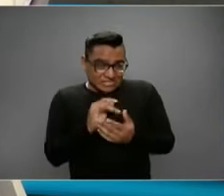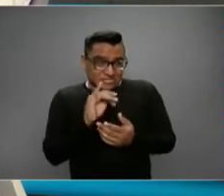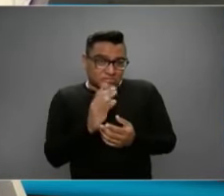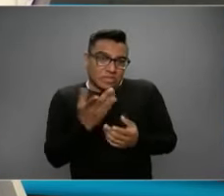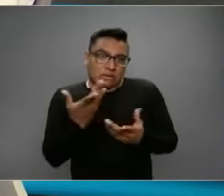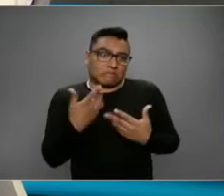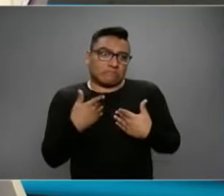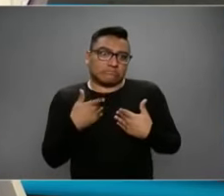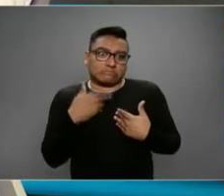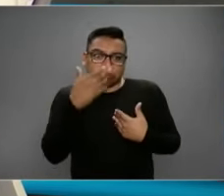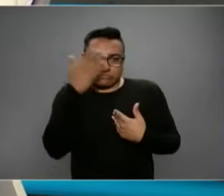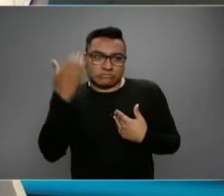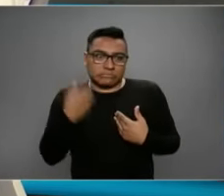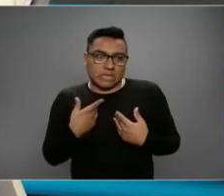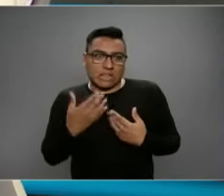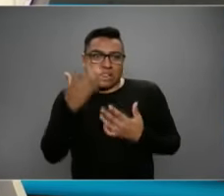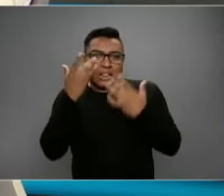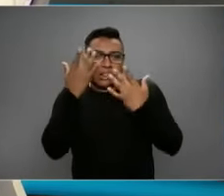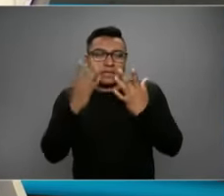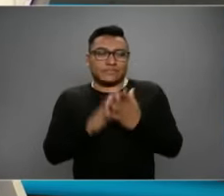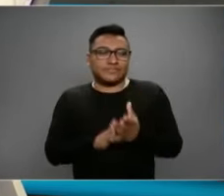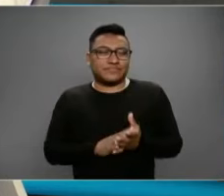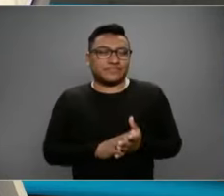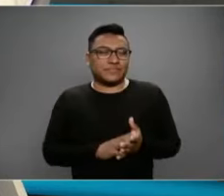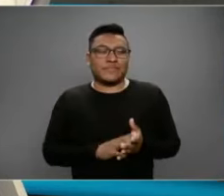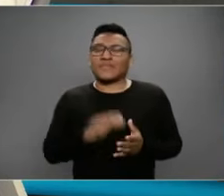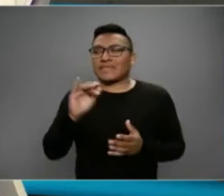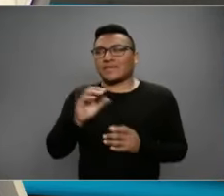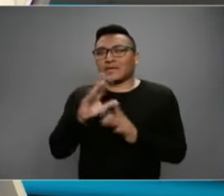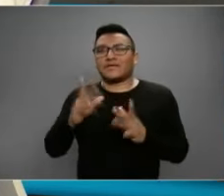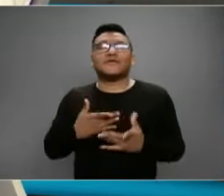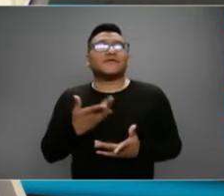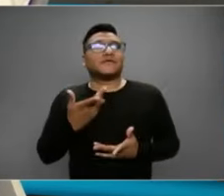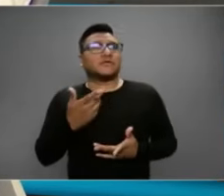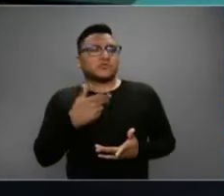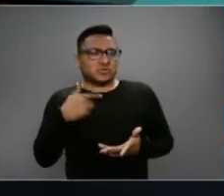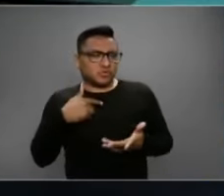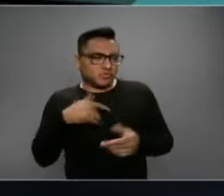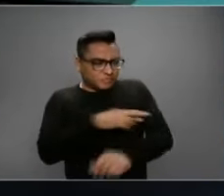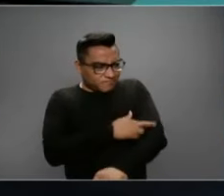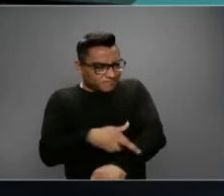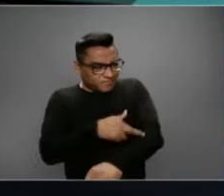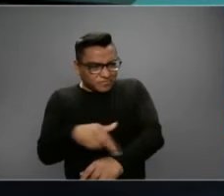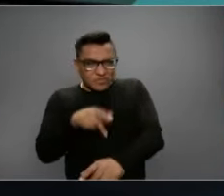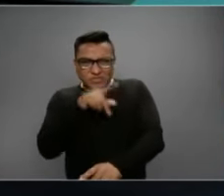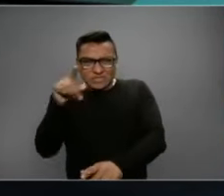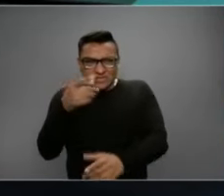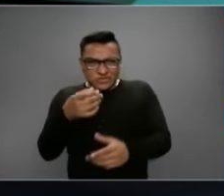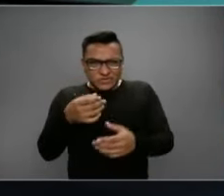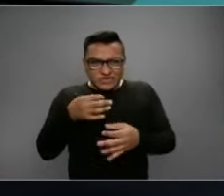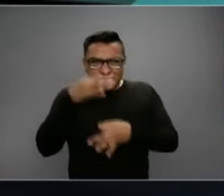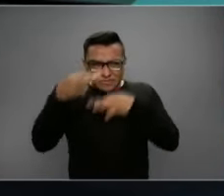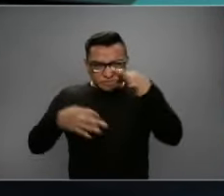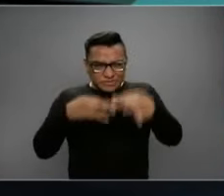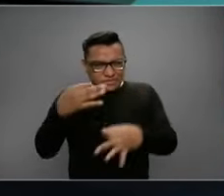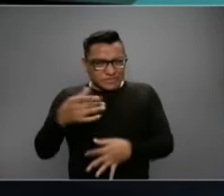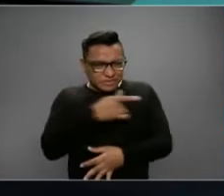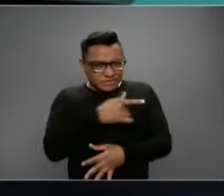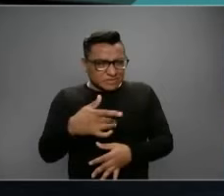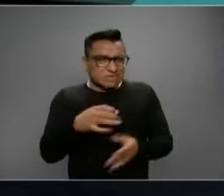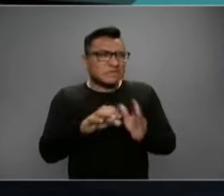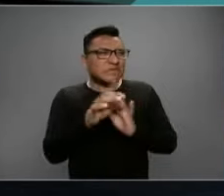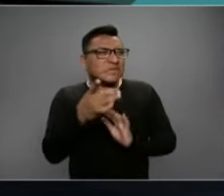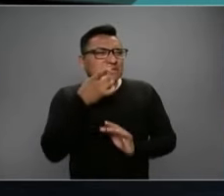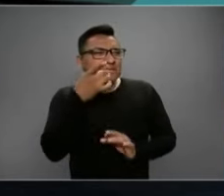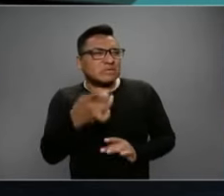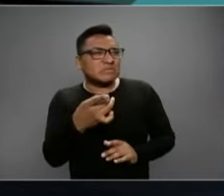sabe cuándo se está tocando. Leía también algunas otras cosas, por ejemplo, que en los lineamientos que ustedes han enviado, que